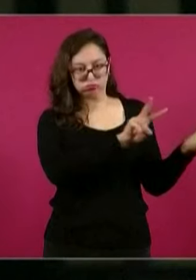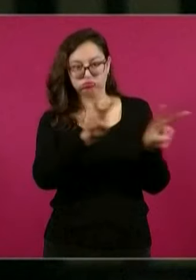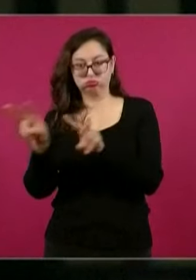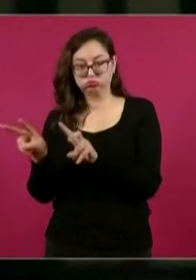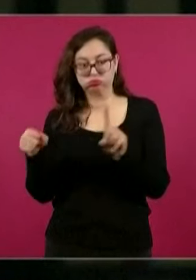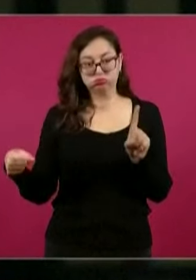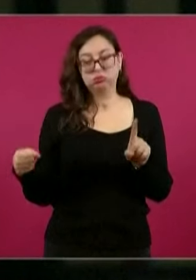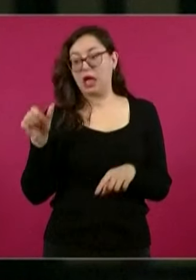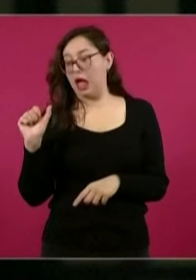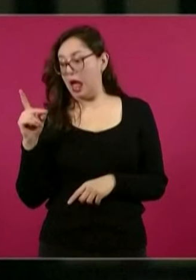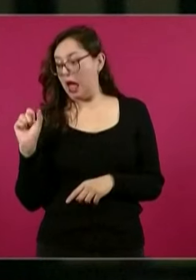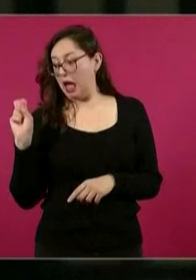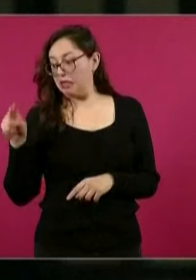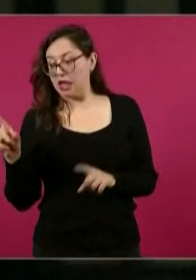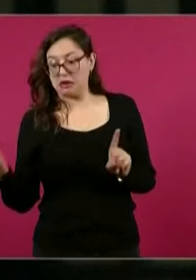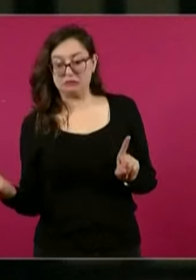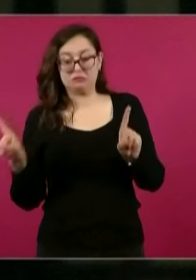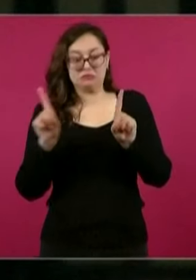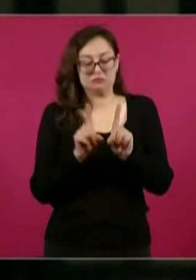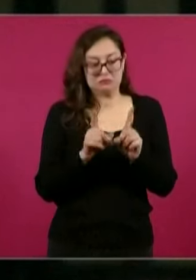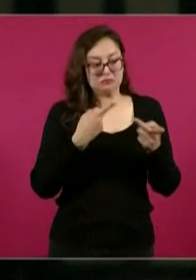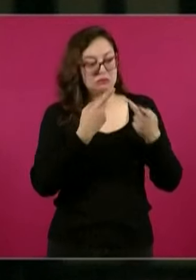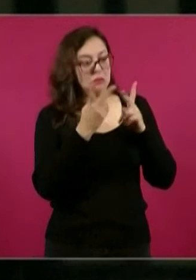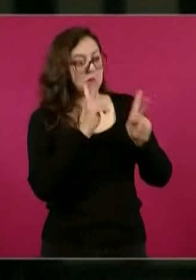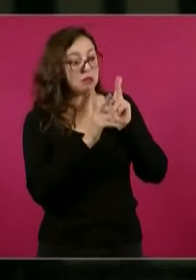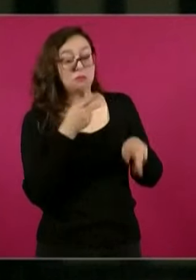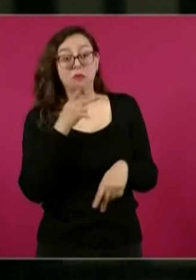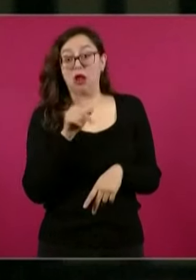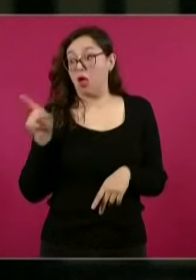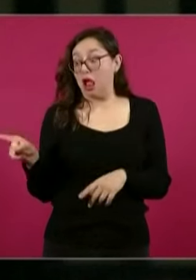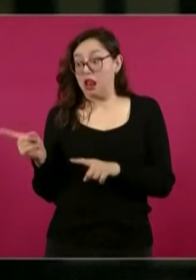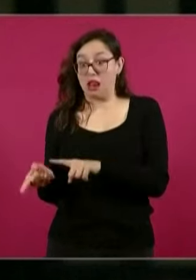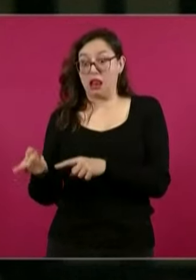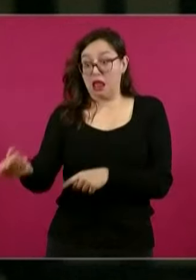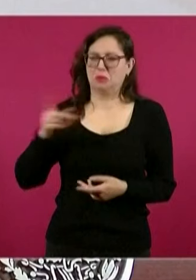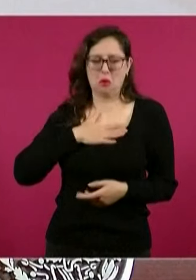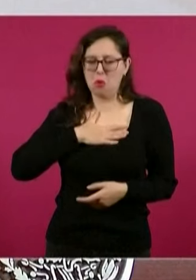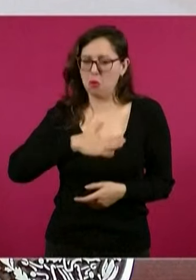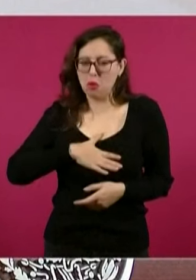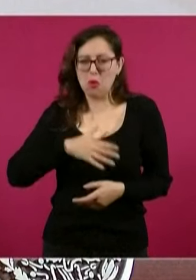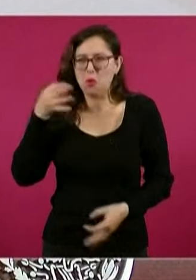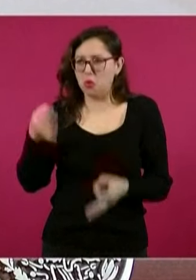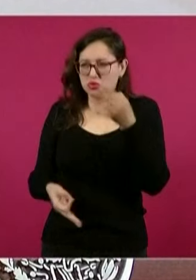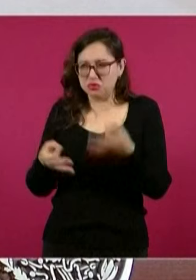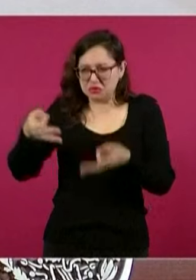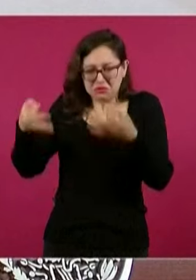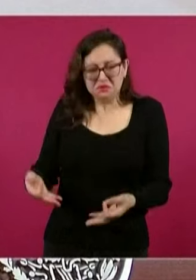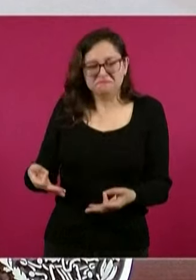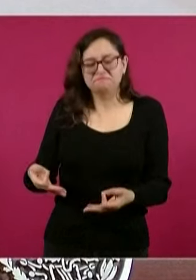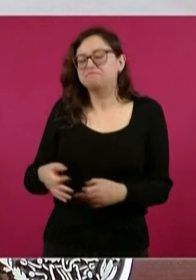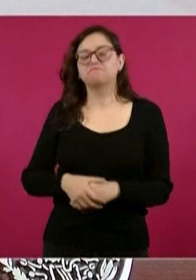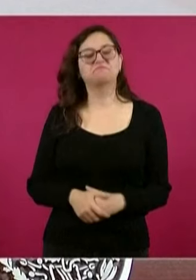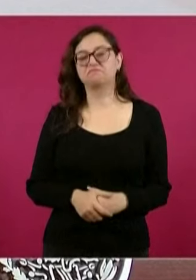corrupción y de grupos criminales, además de ser un aliado de sus adversarios políticos. Los jueces, con